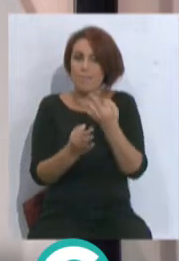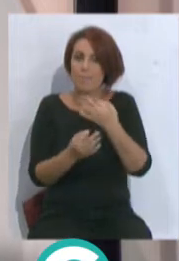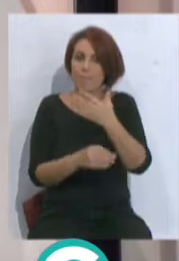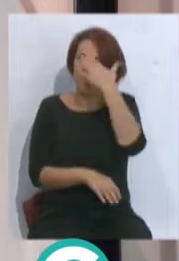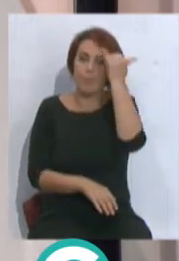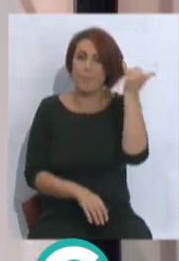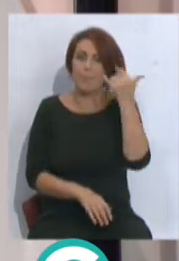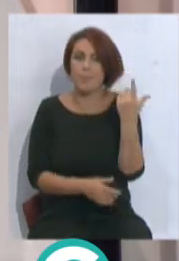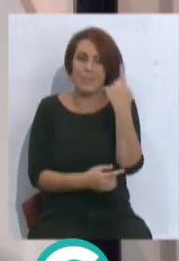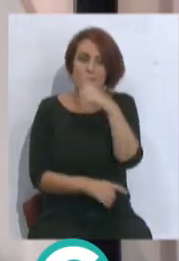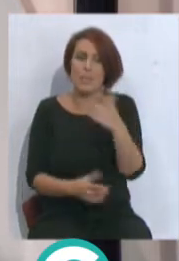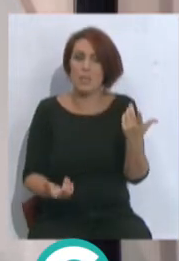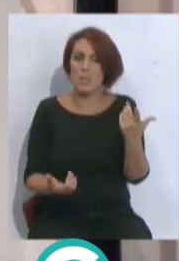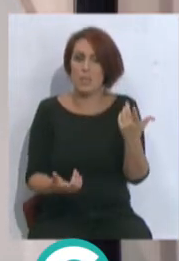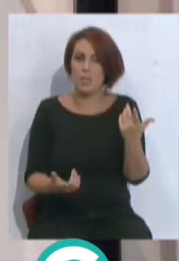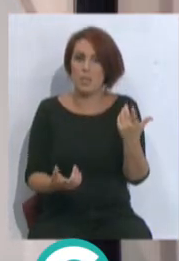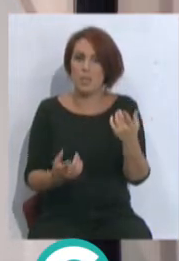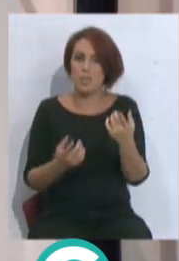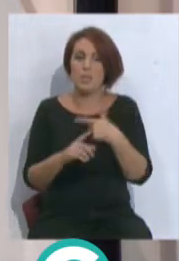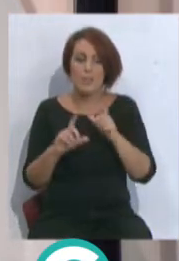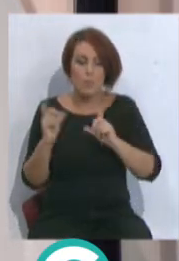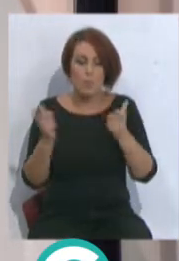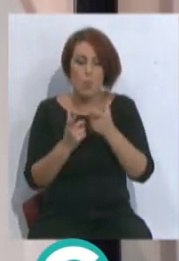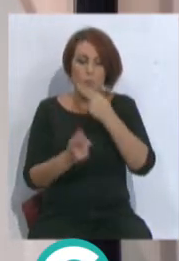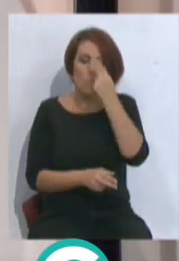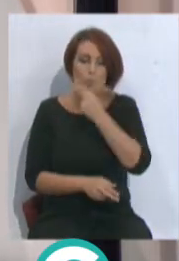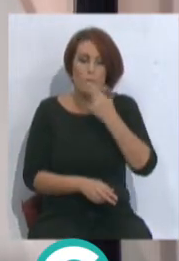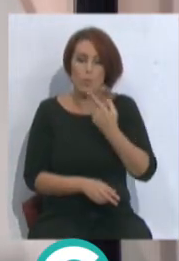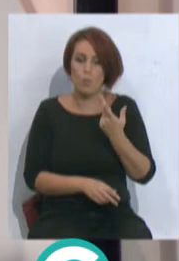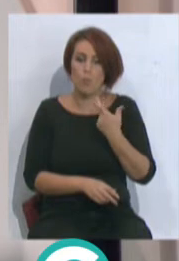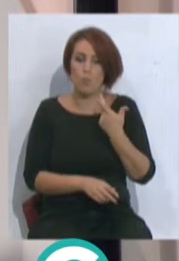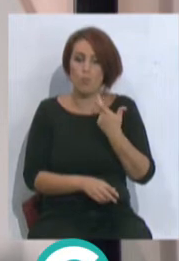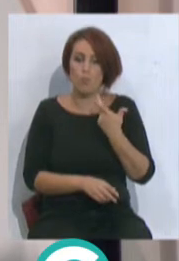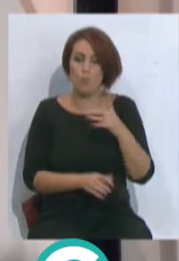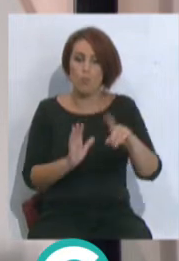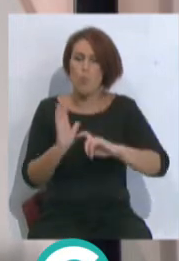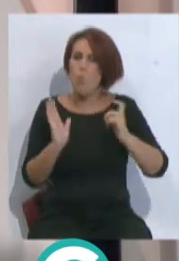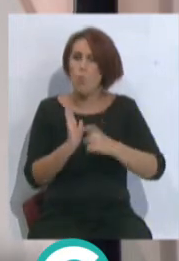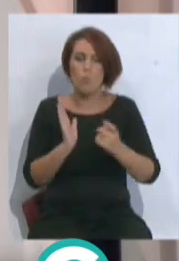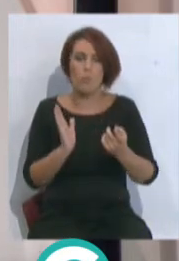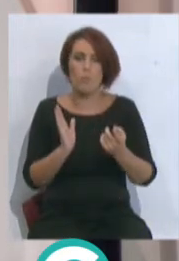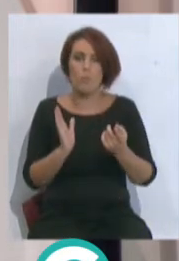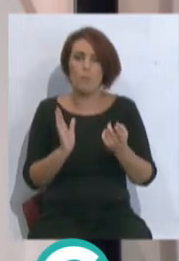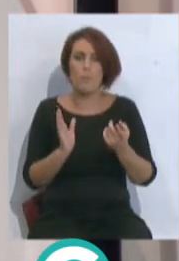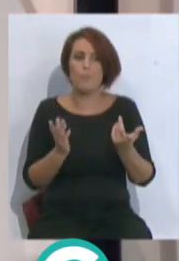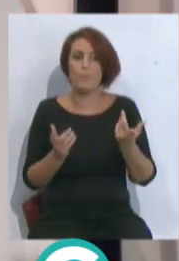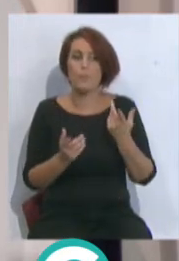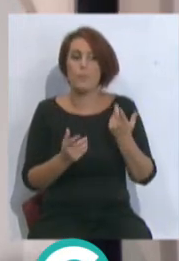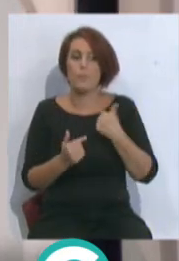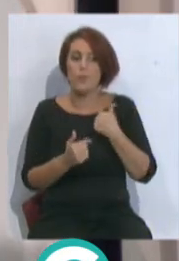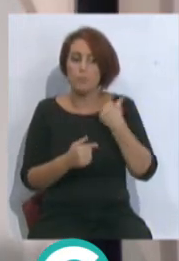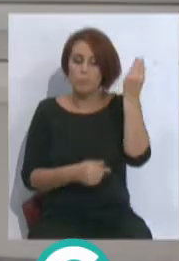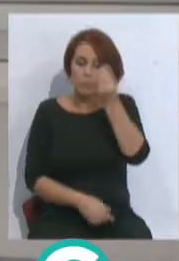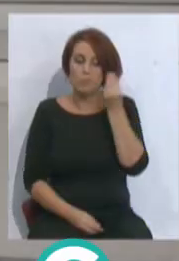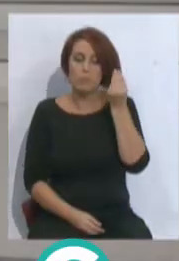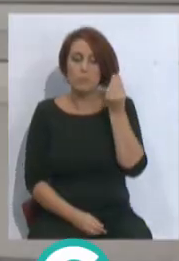sabe a lo que juega, tiene un equipo comprometido entero y tampoco podemos... O sea, yo siempre